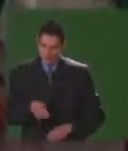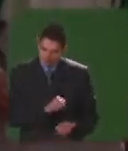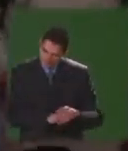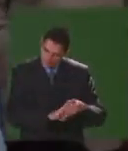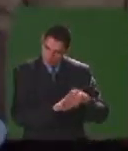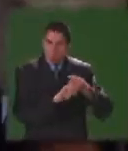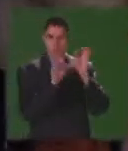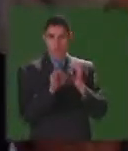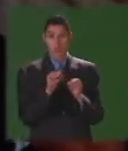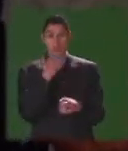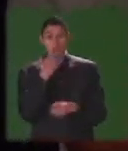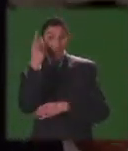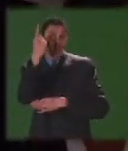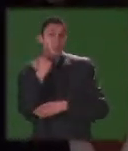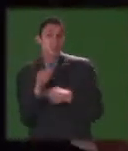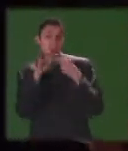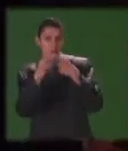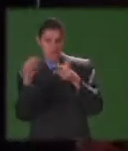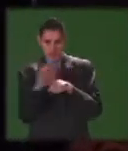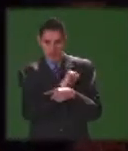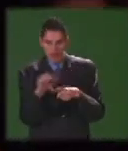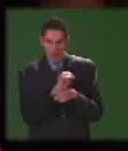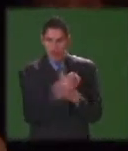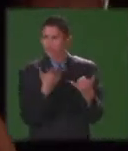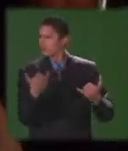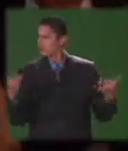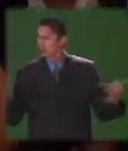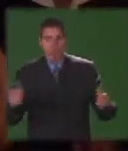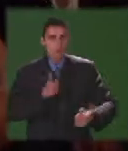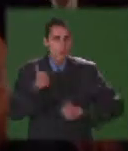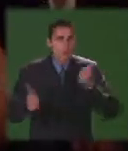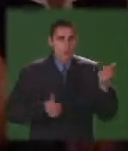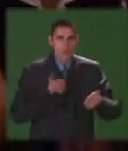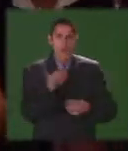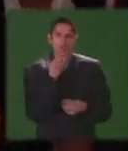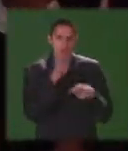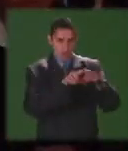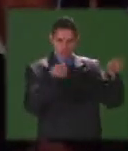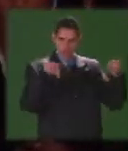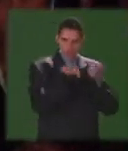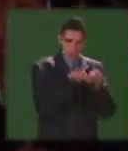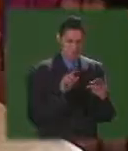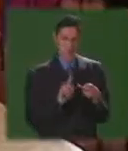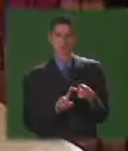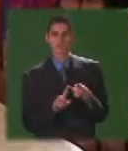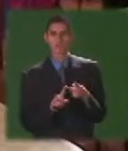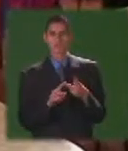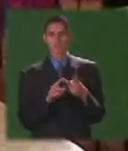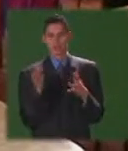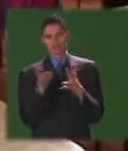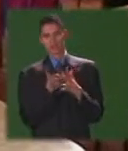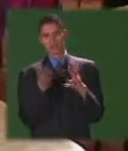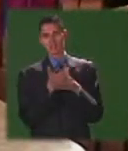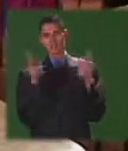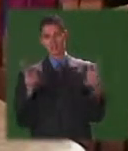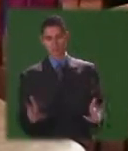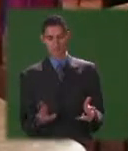práctica aprovechamos al máximo los diferentes espacios y recursos que tenemos el aula